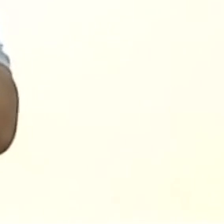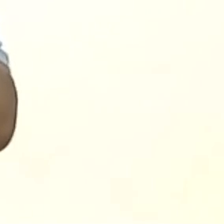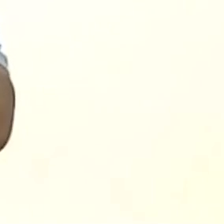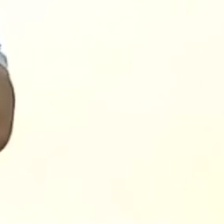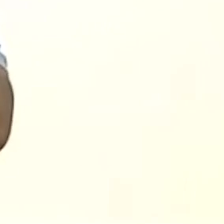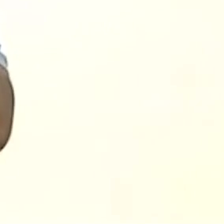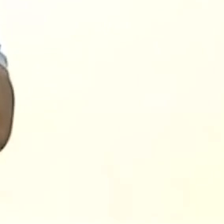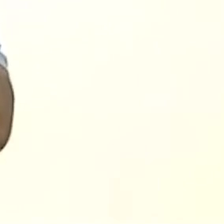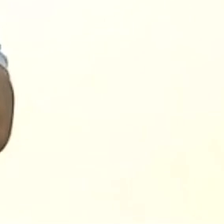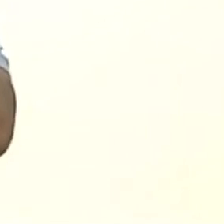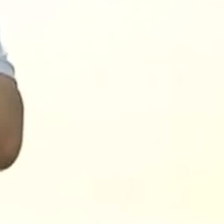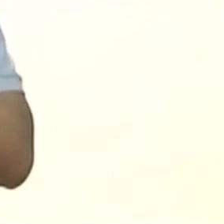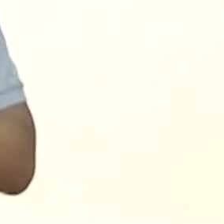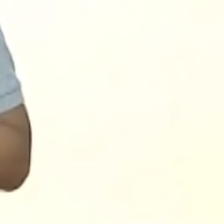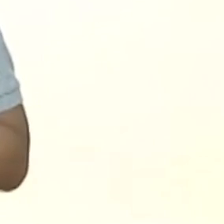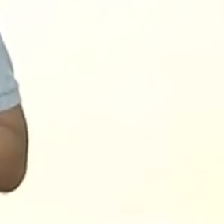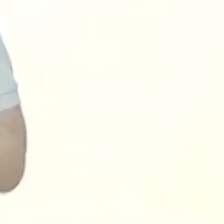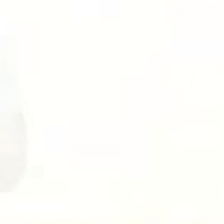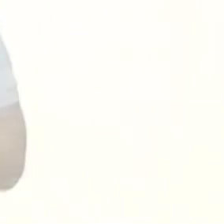¿Cómo te llamas?